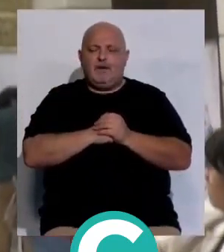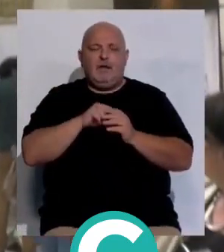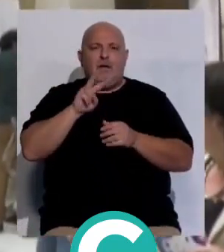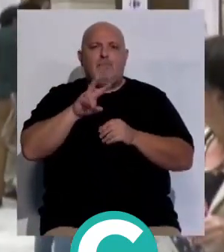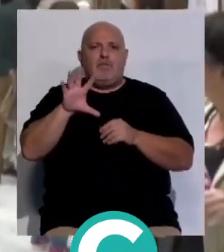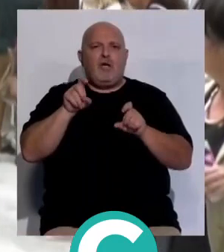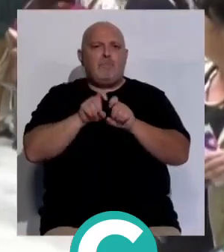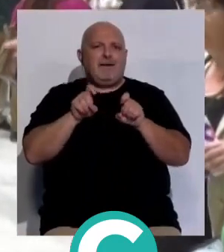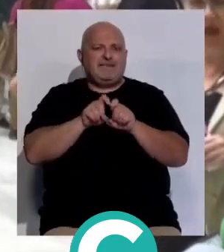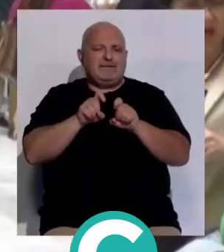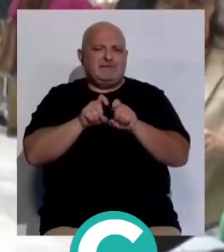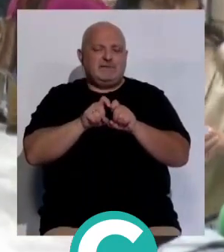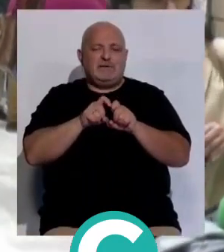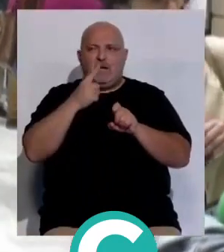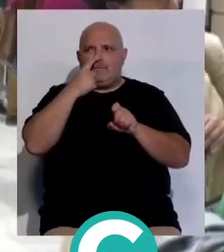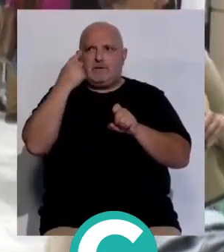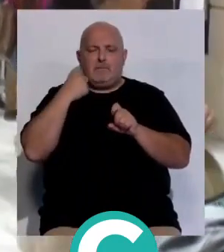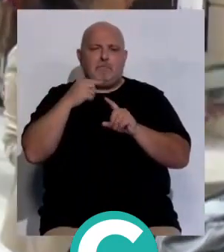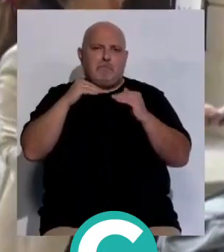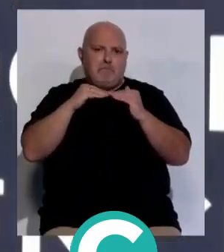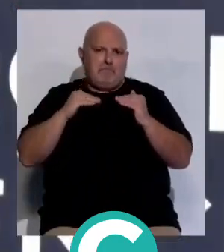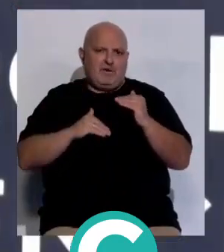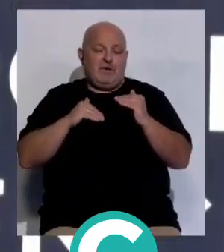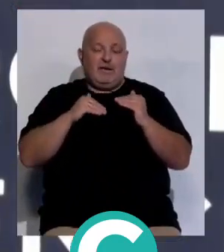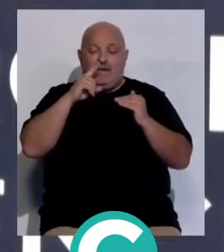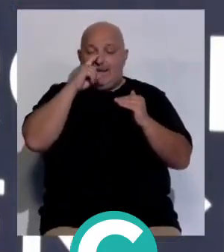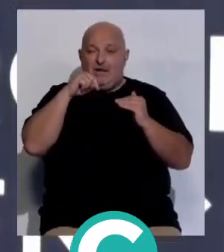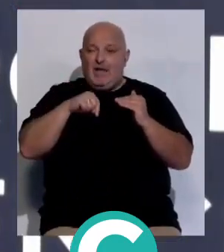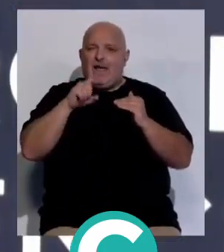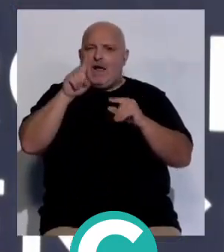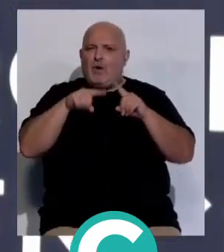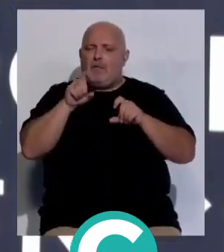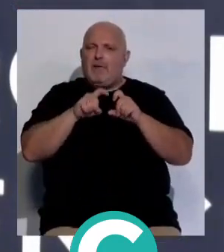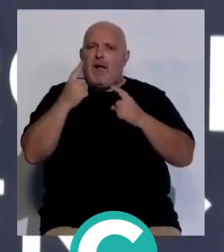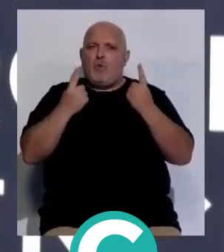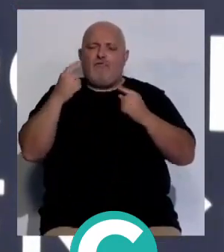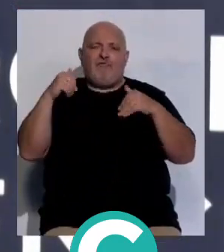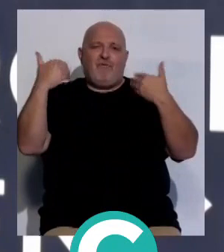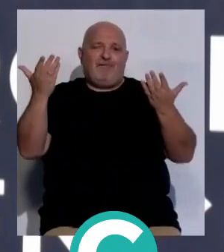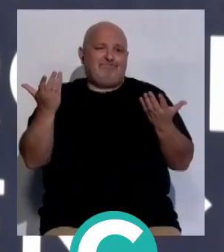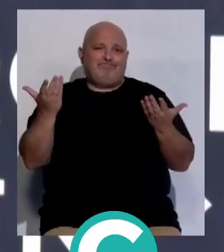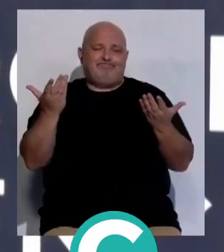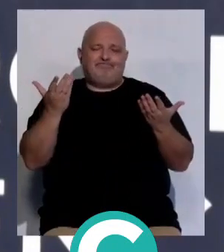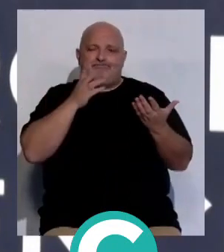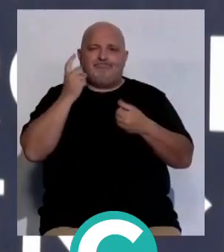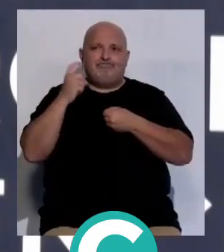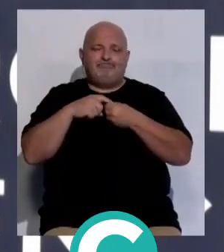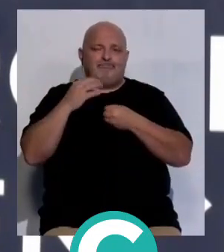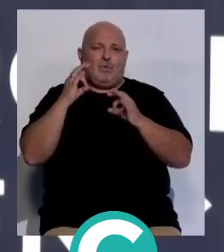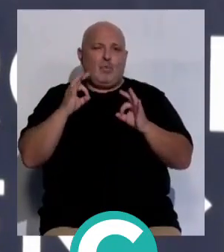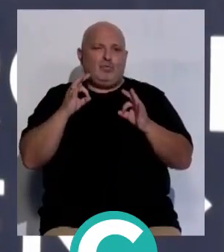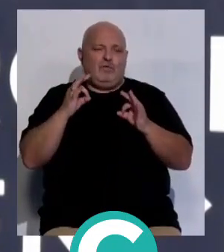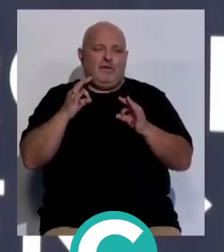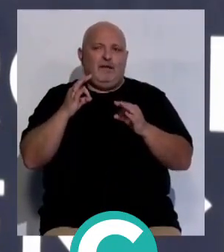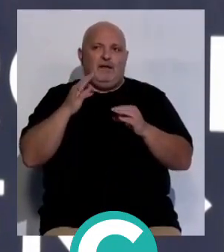25 empresas, el año pasado tuvimos menos y este año incluso hay empresas que se han quedado fuera porque querían participar dentro de la